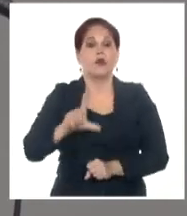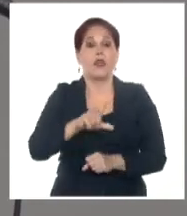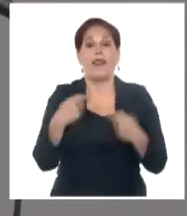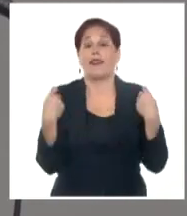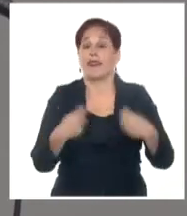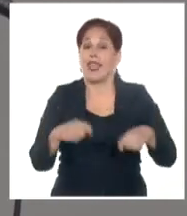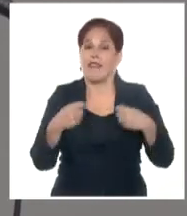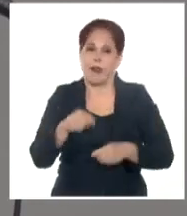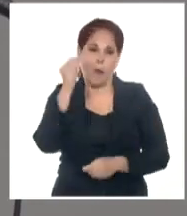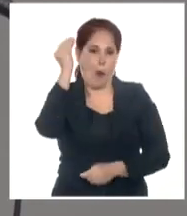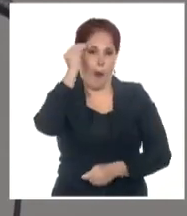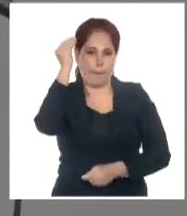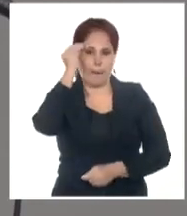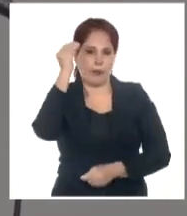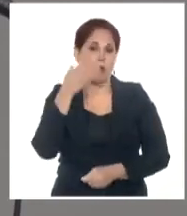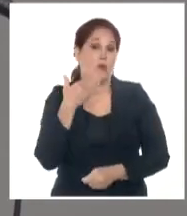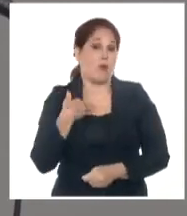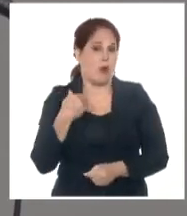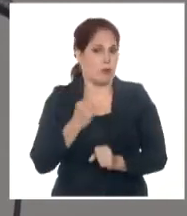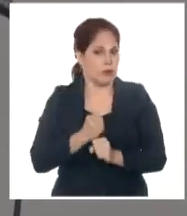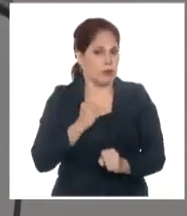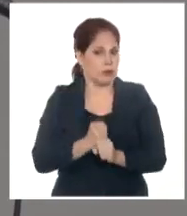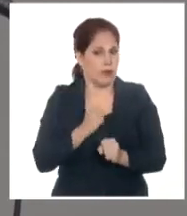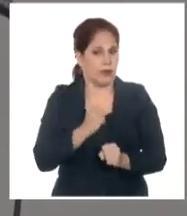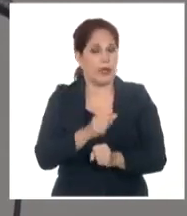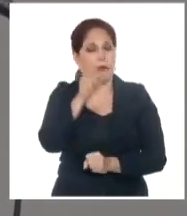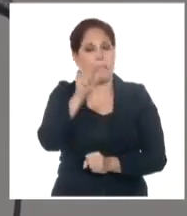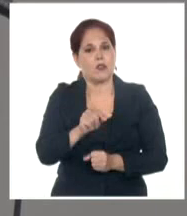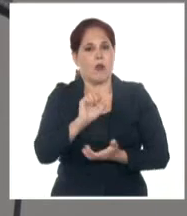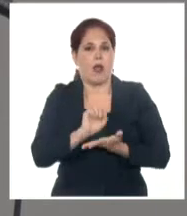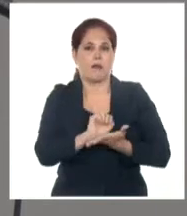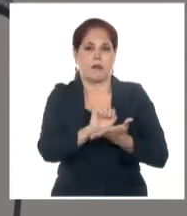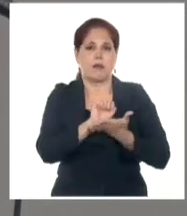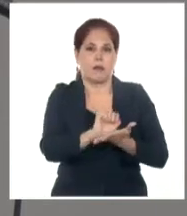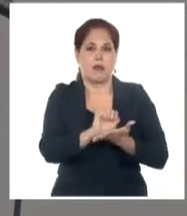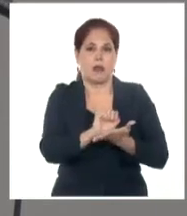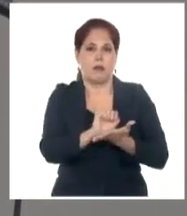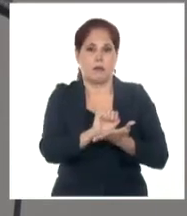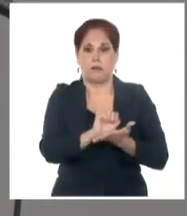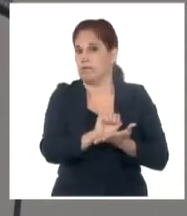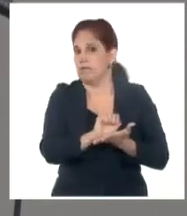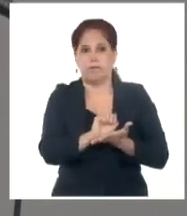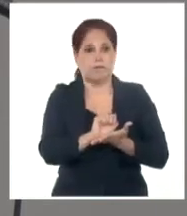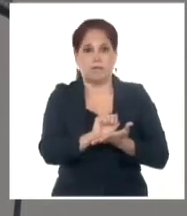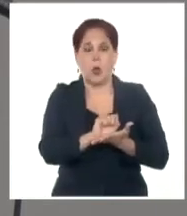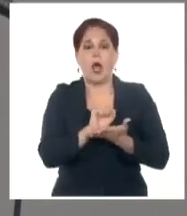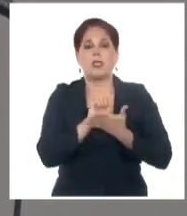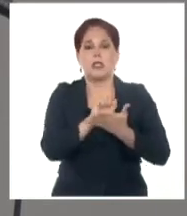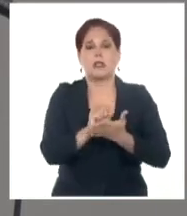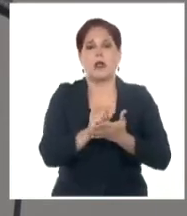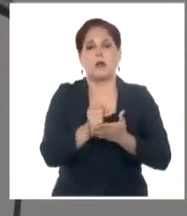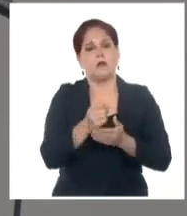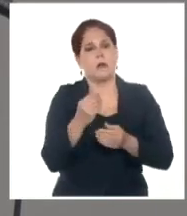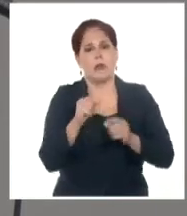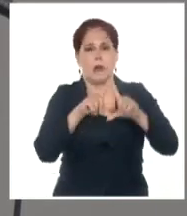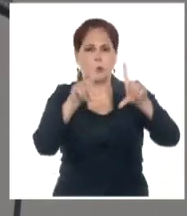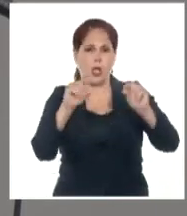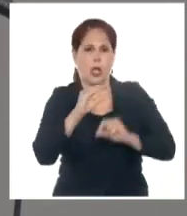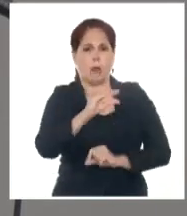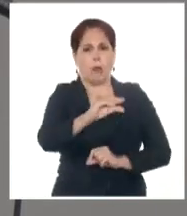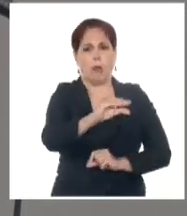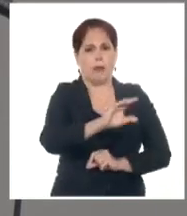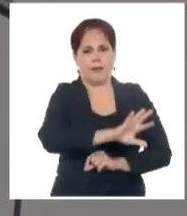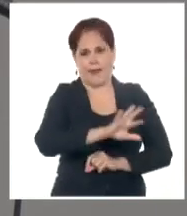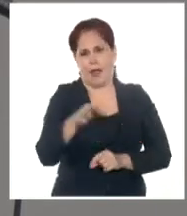que aprender a trabajar con el asistencialismo. El asistencialismo no solamente se basa en entregar una asistencia social o entregar un